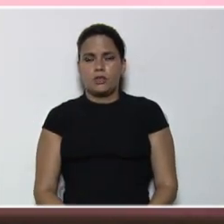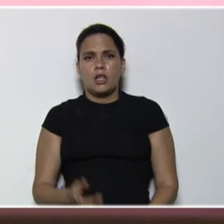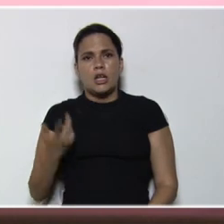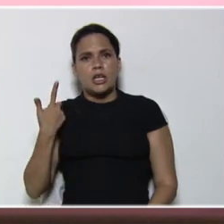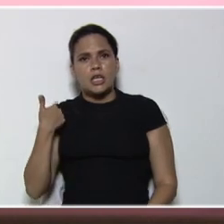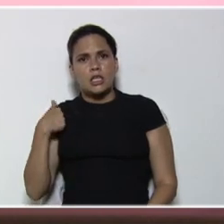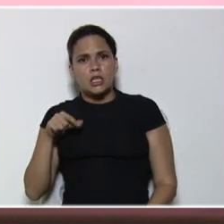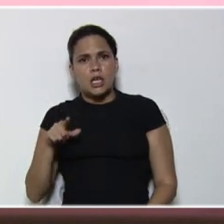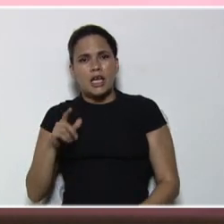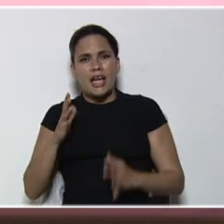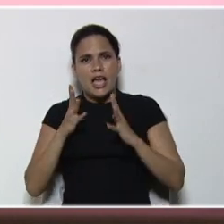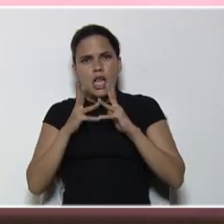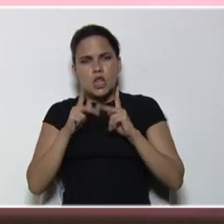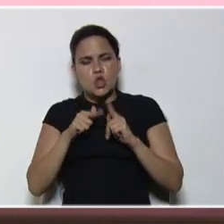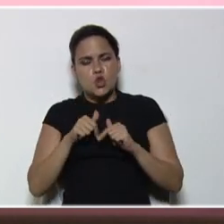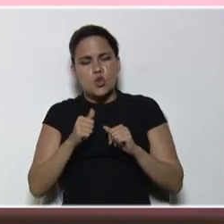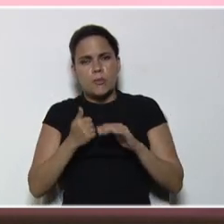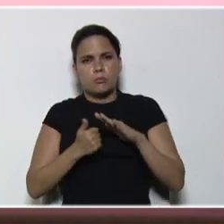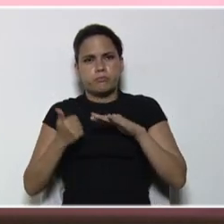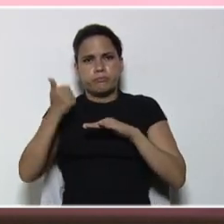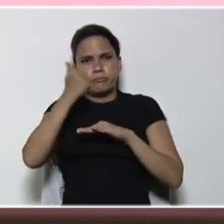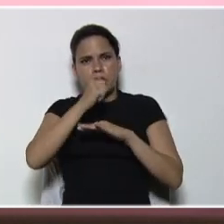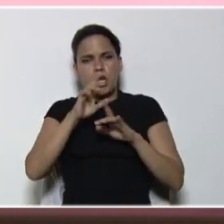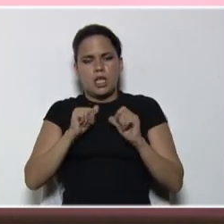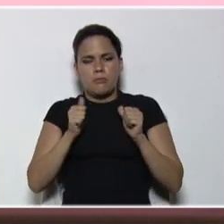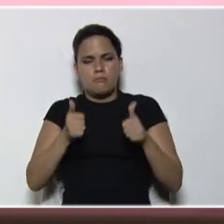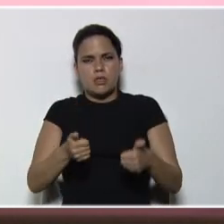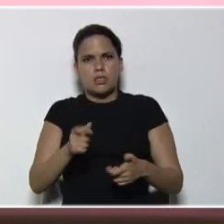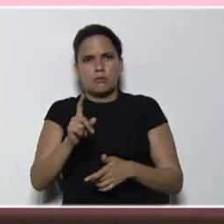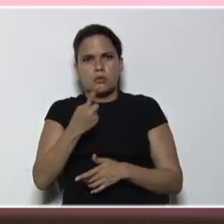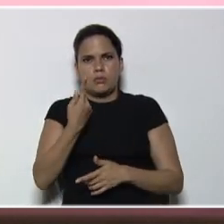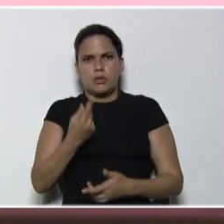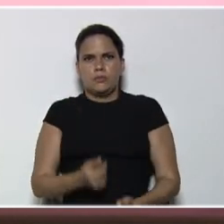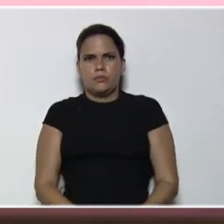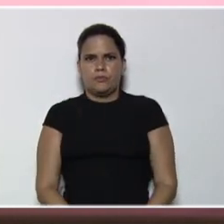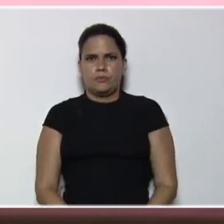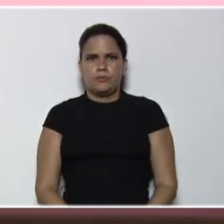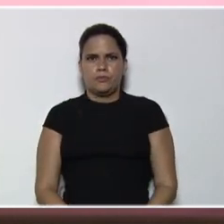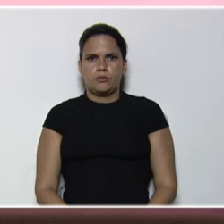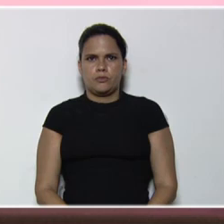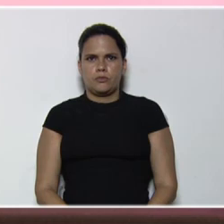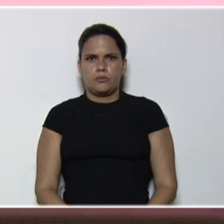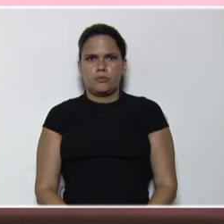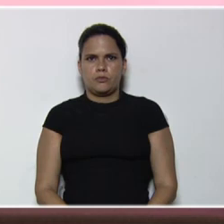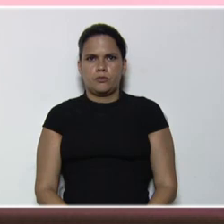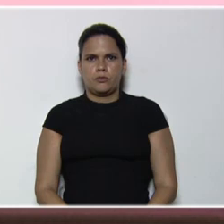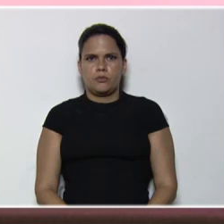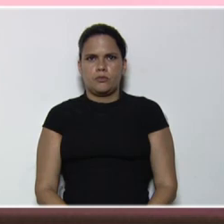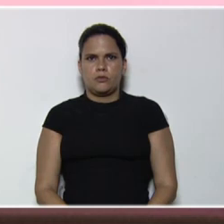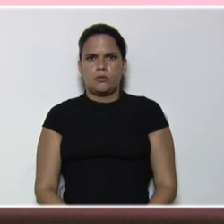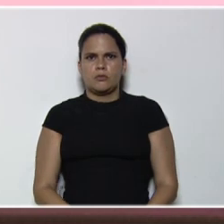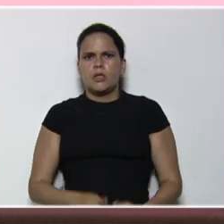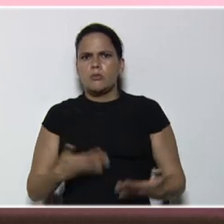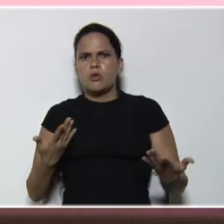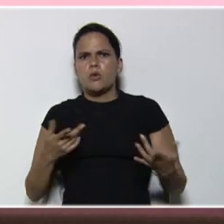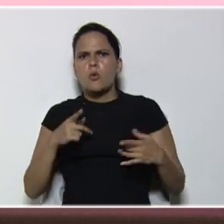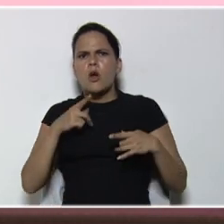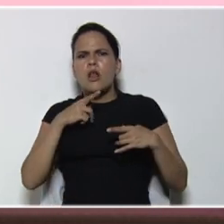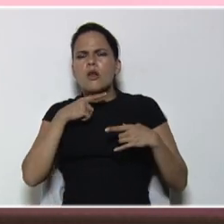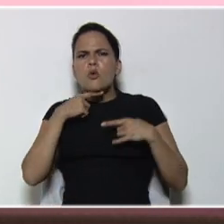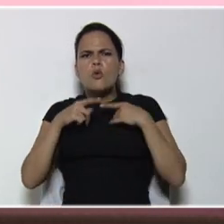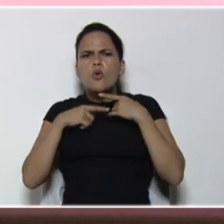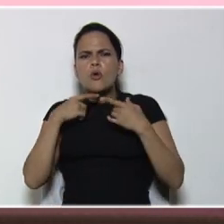obtenga, el número más alto, es el que va a salir, y salen, por cuál casilla, o por cuál color, por el color, azul,